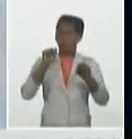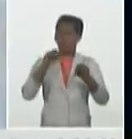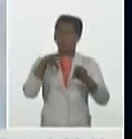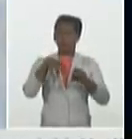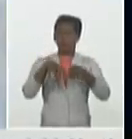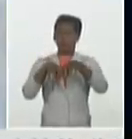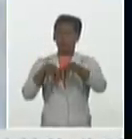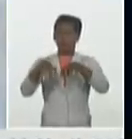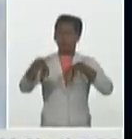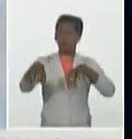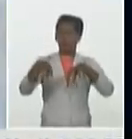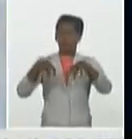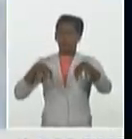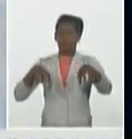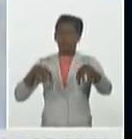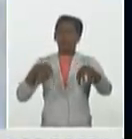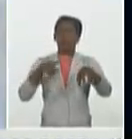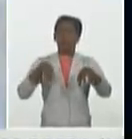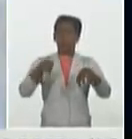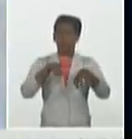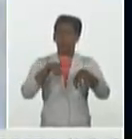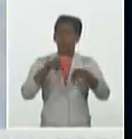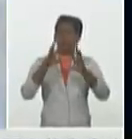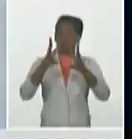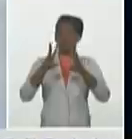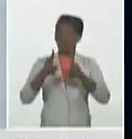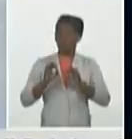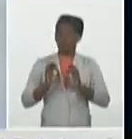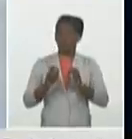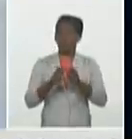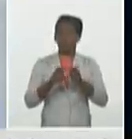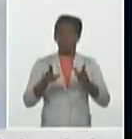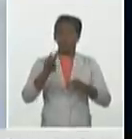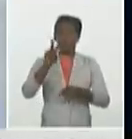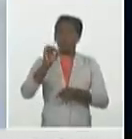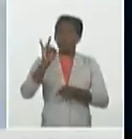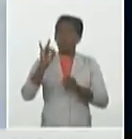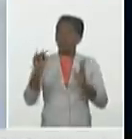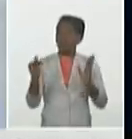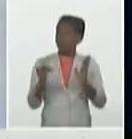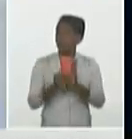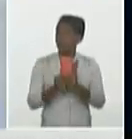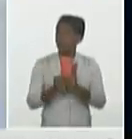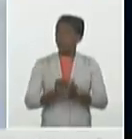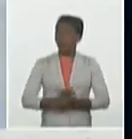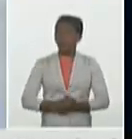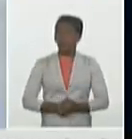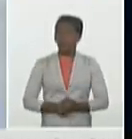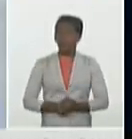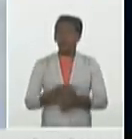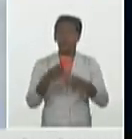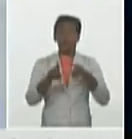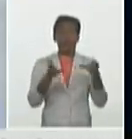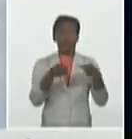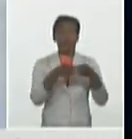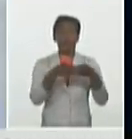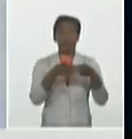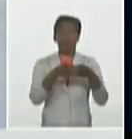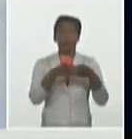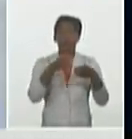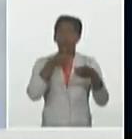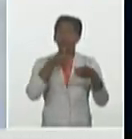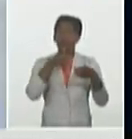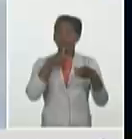aislamiento, una cifra elevada, sospechosos 4.307, en vigilancia